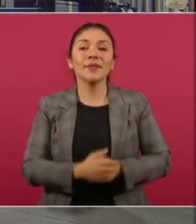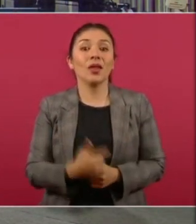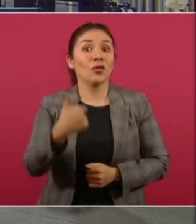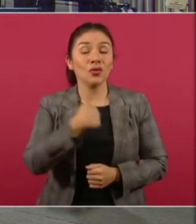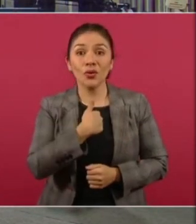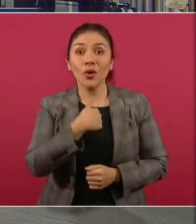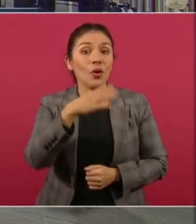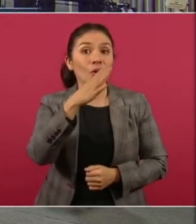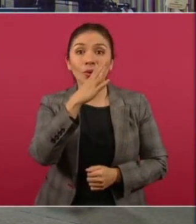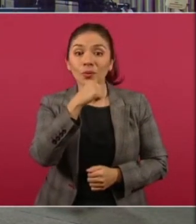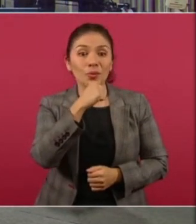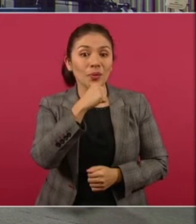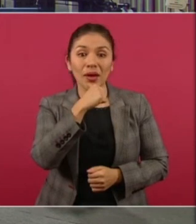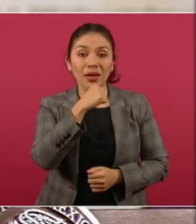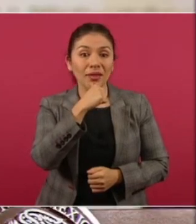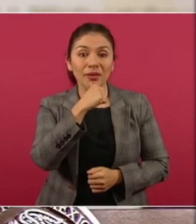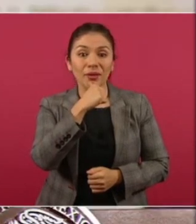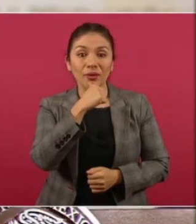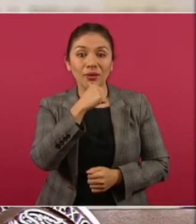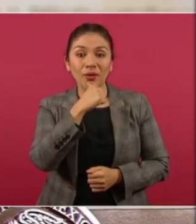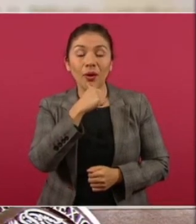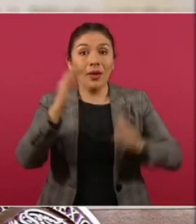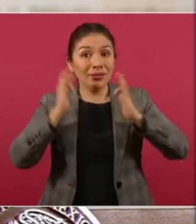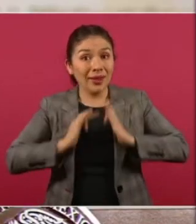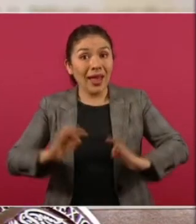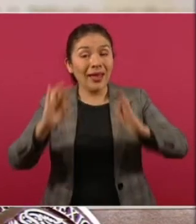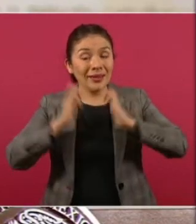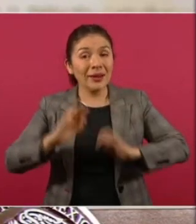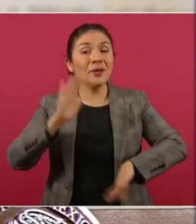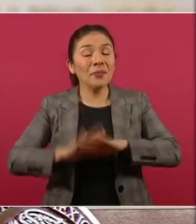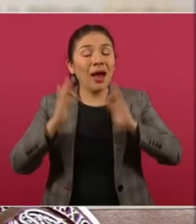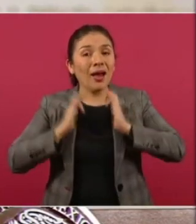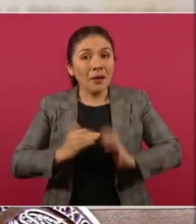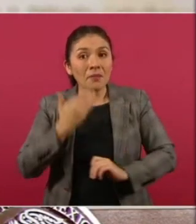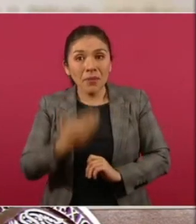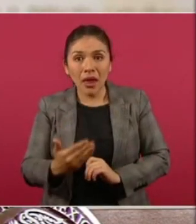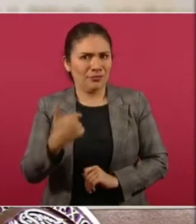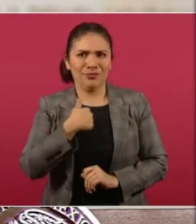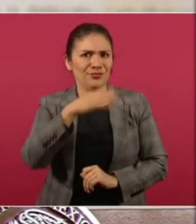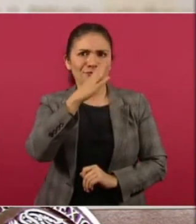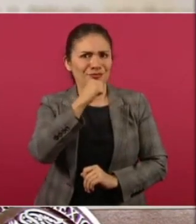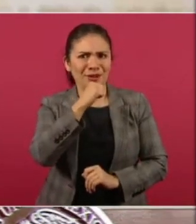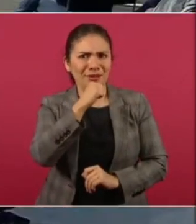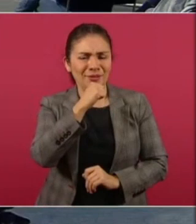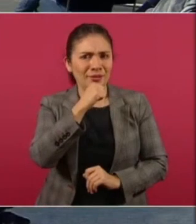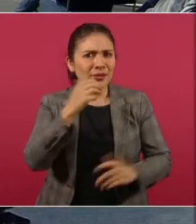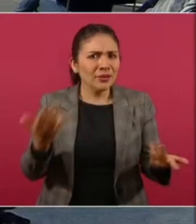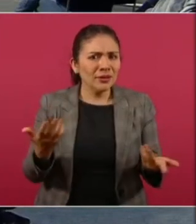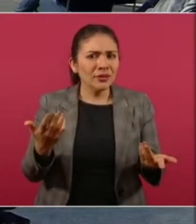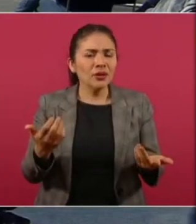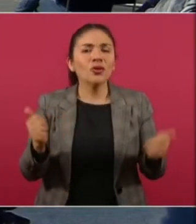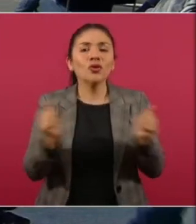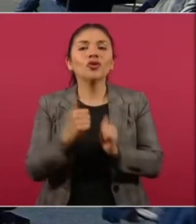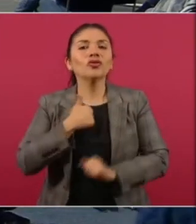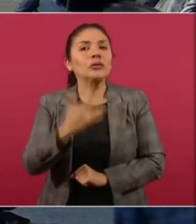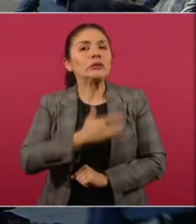estar tranquilo, sereno, sin estar